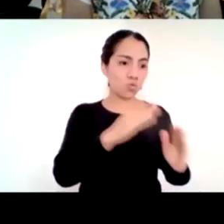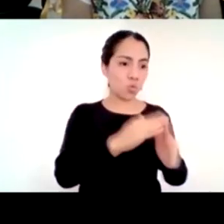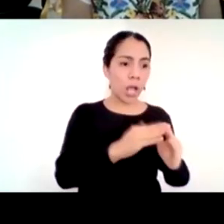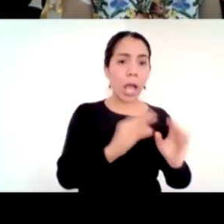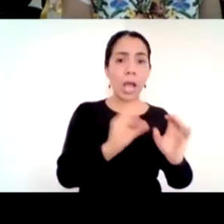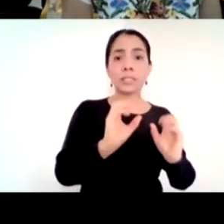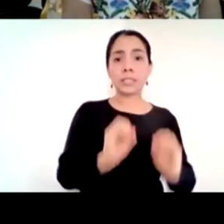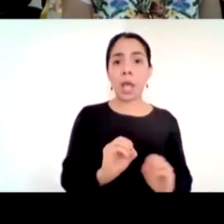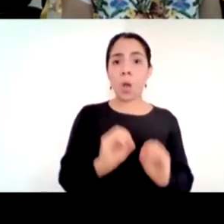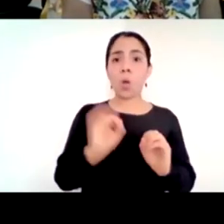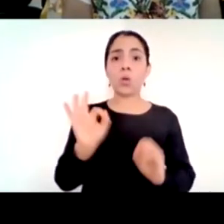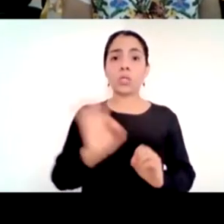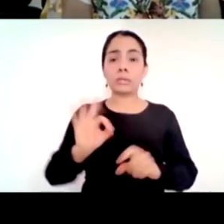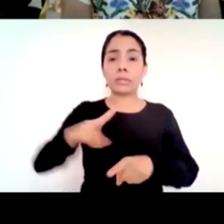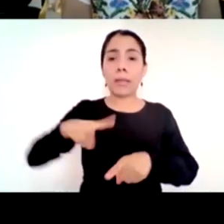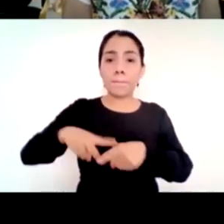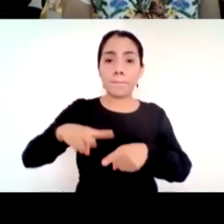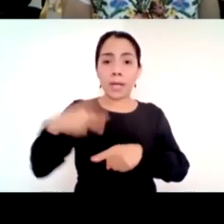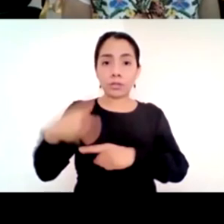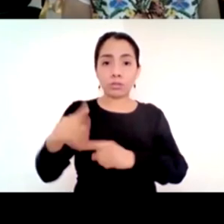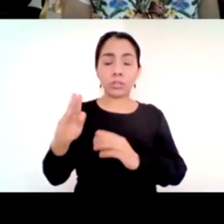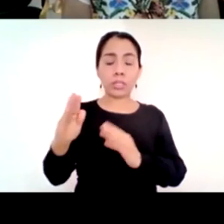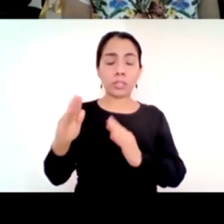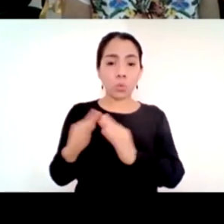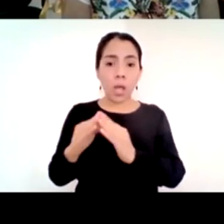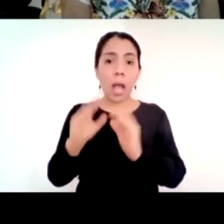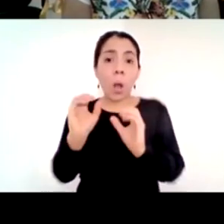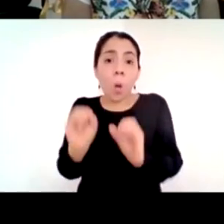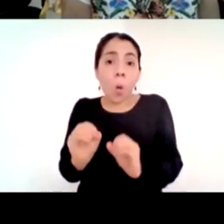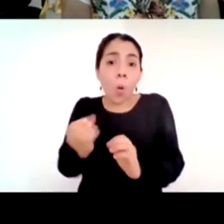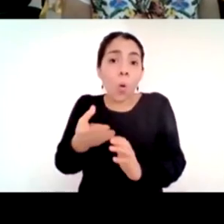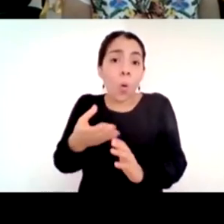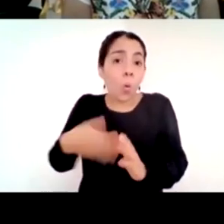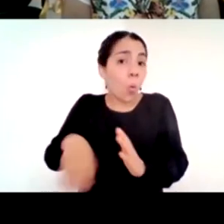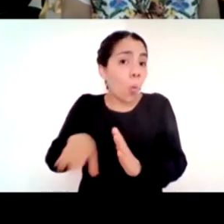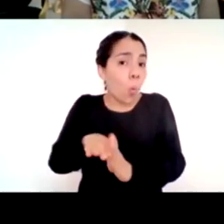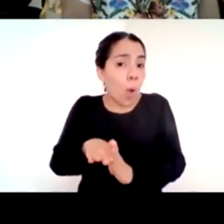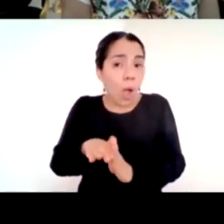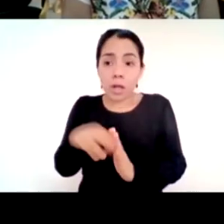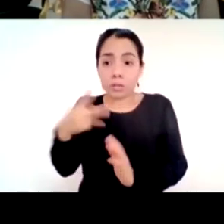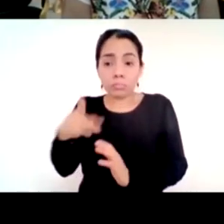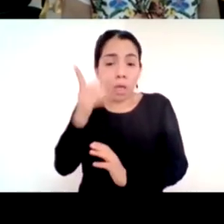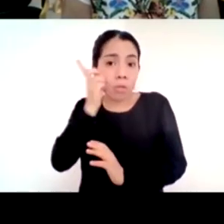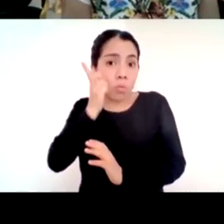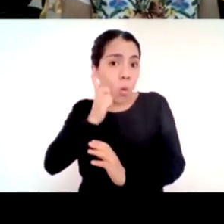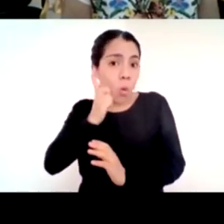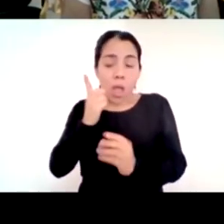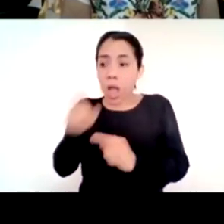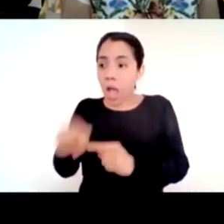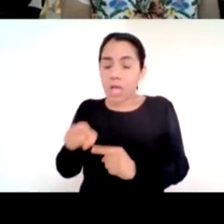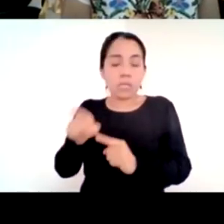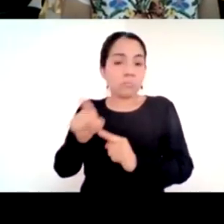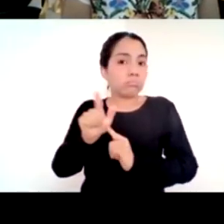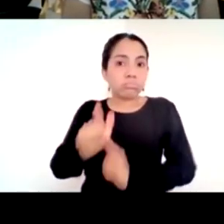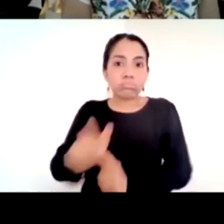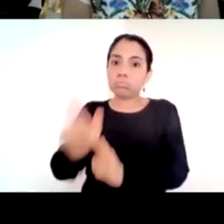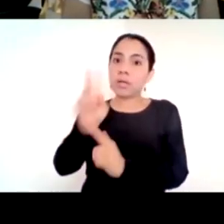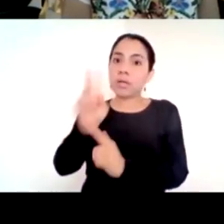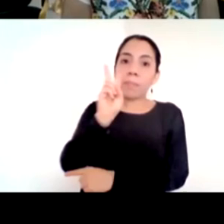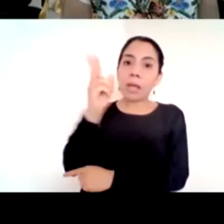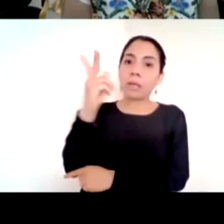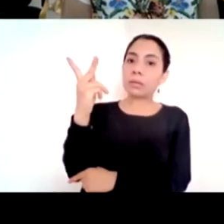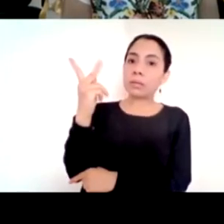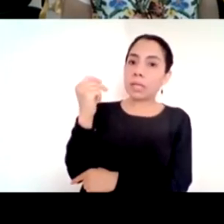en el cuartito donde duermen ahí estuvieron estudiando ahí estuvieron viendo Aprende en Casa ahí estuvieron